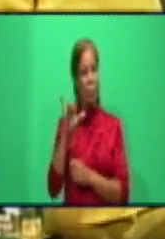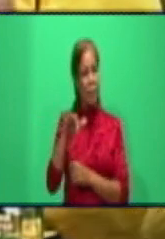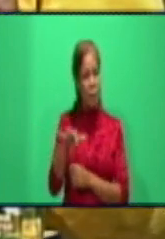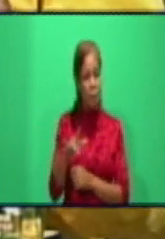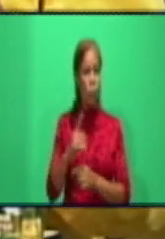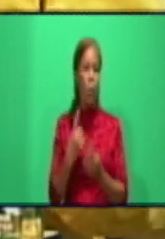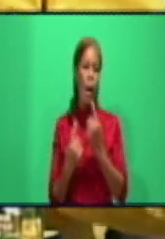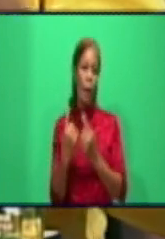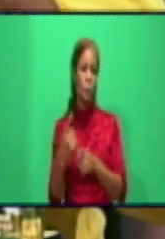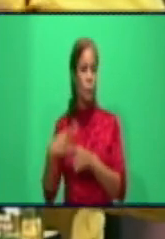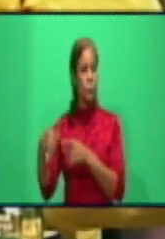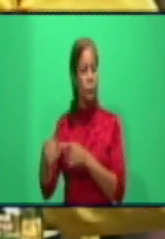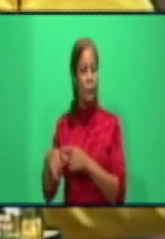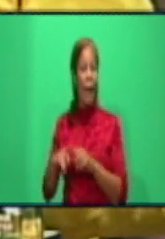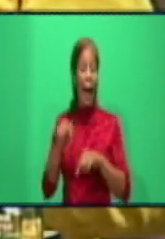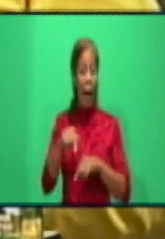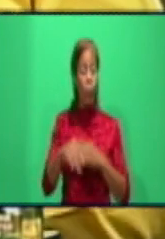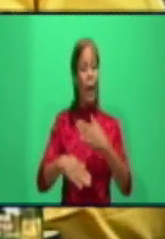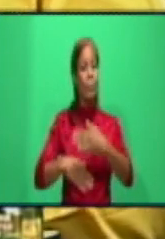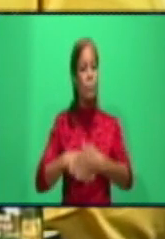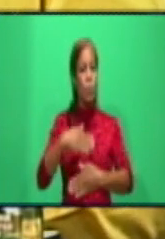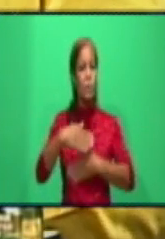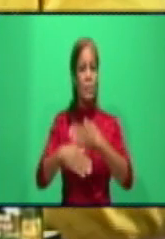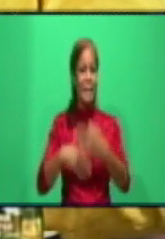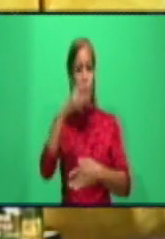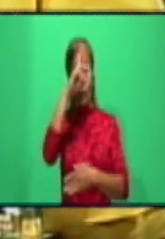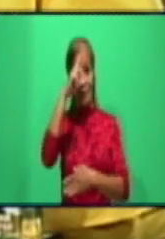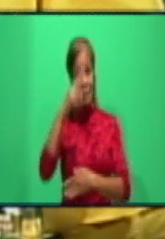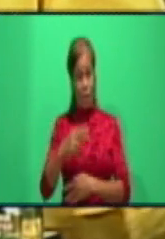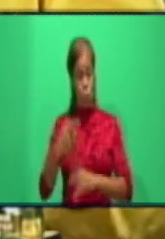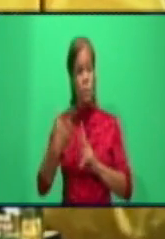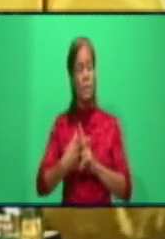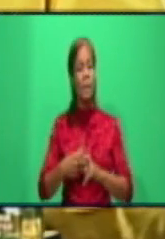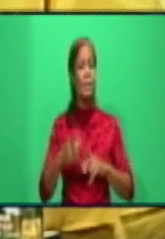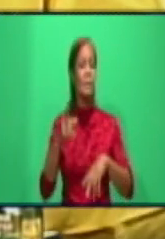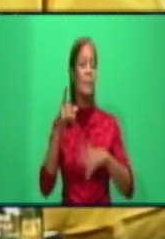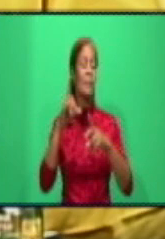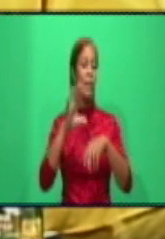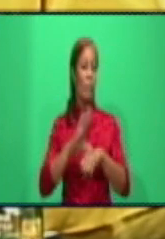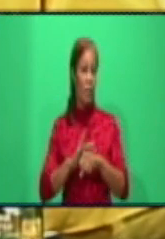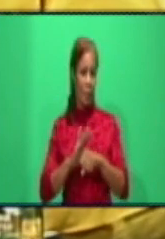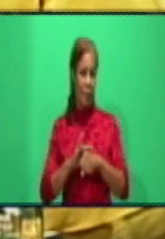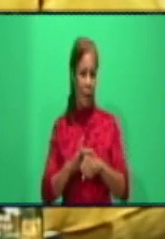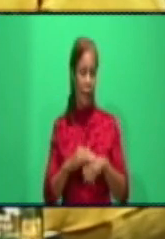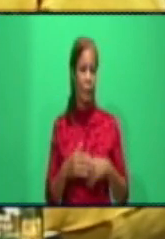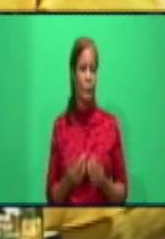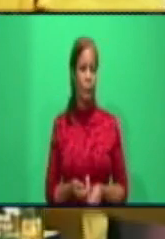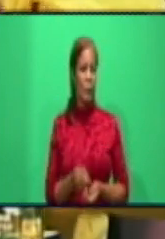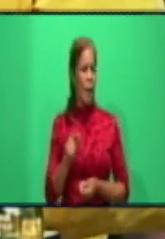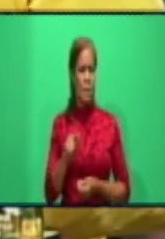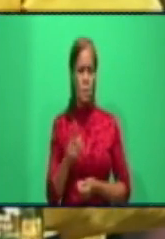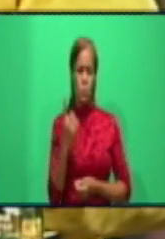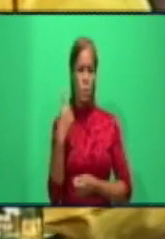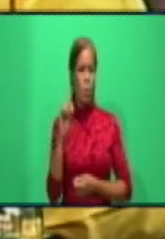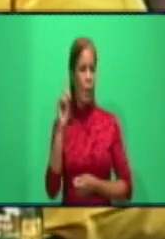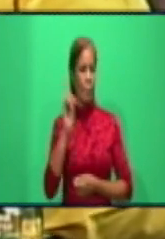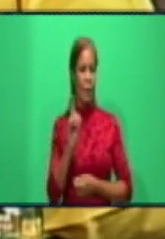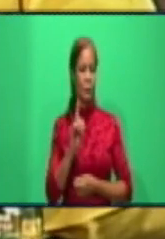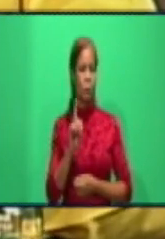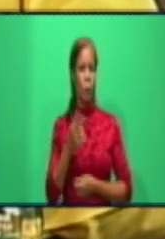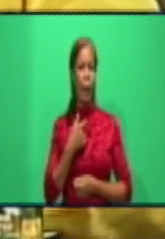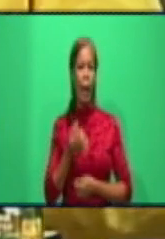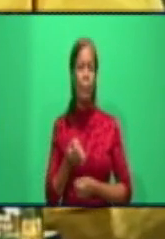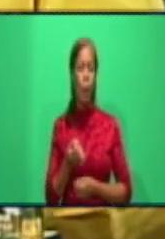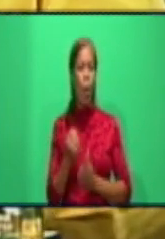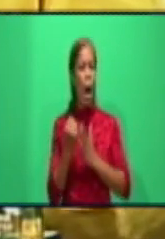del proceso salud-enfermedad. Es un proceso muy complejo que no solamente está ligado al fenómeno de la asistencia